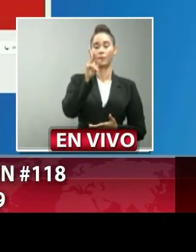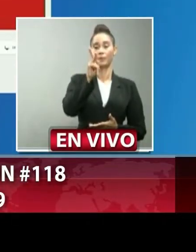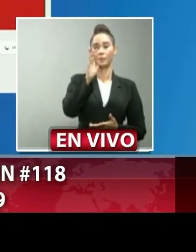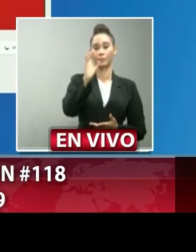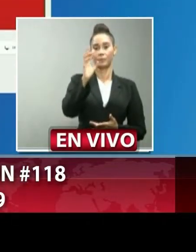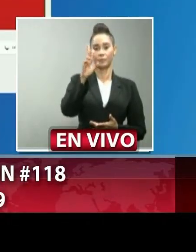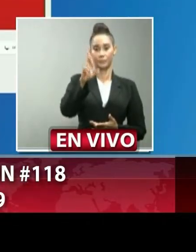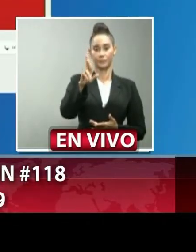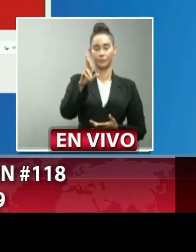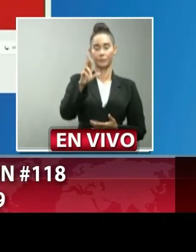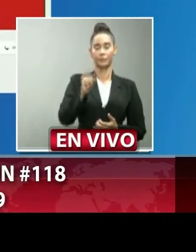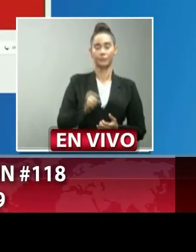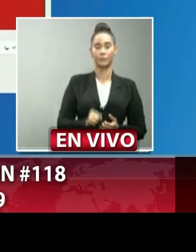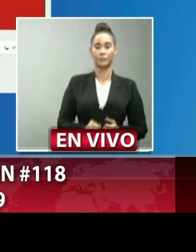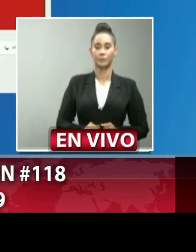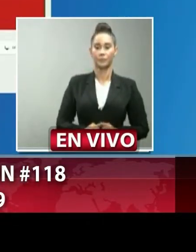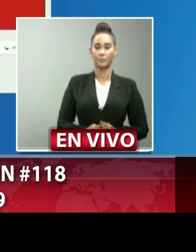PCR